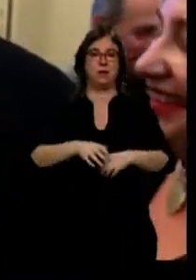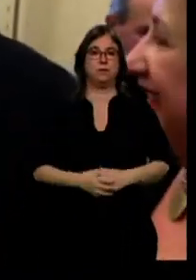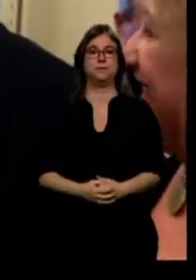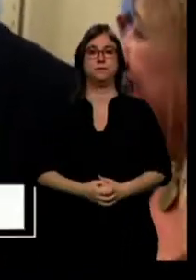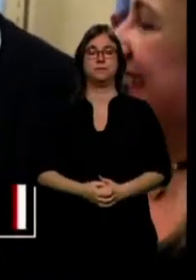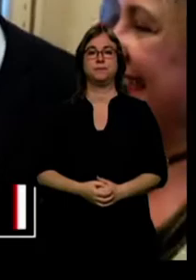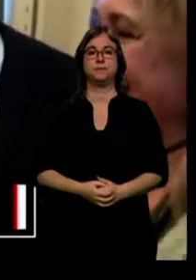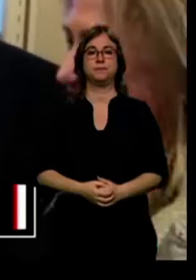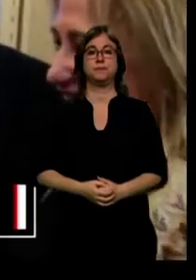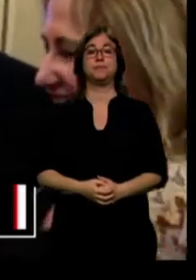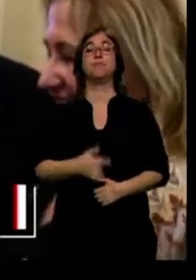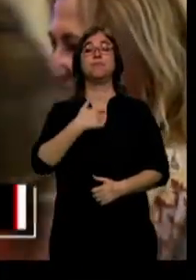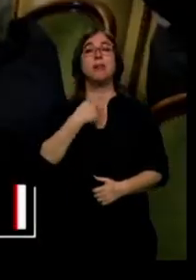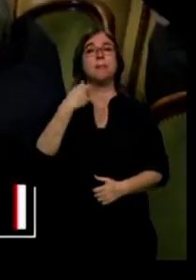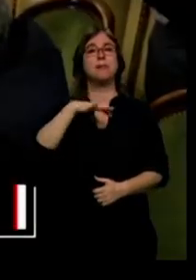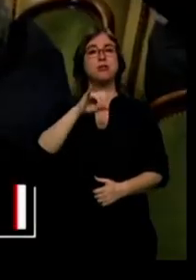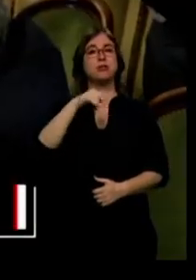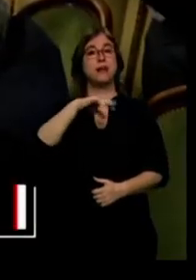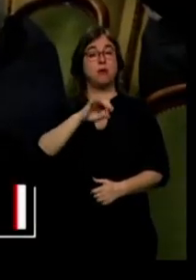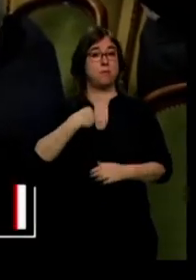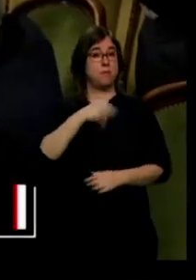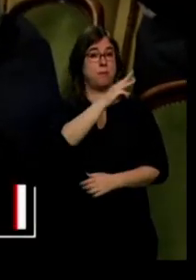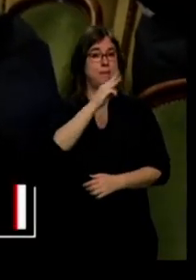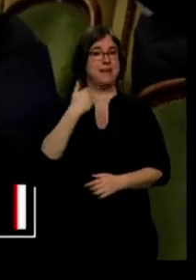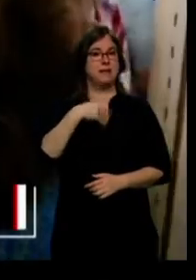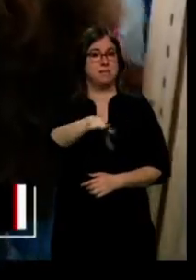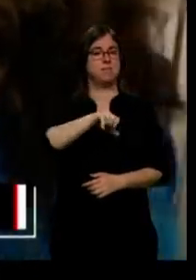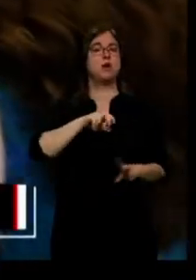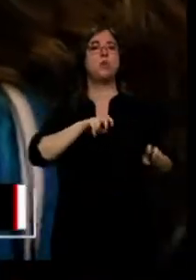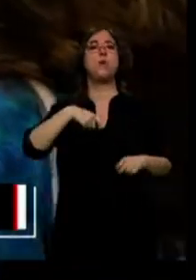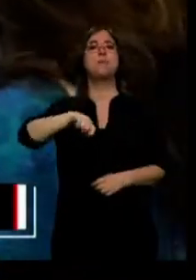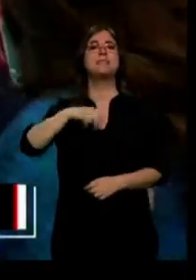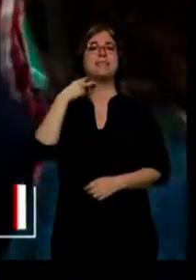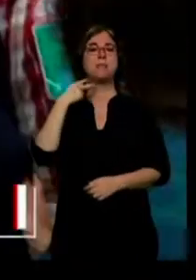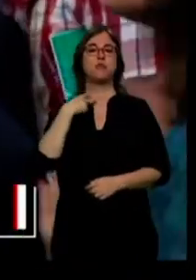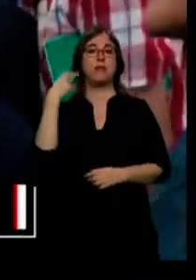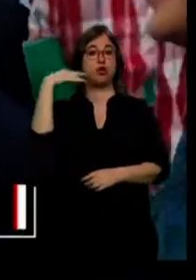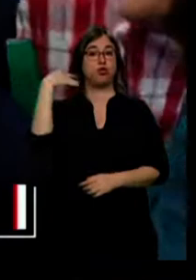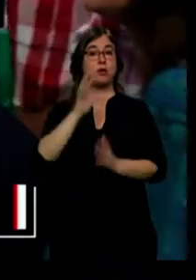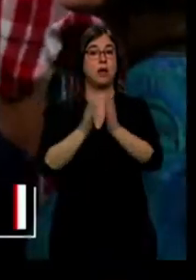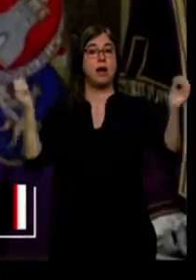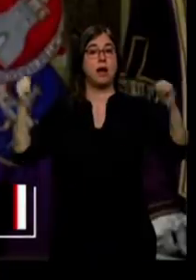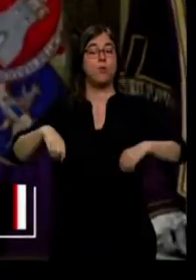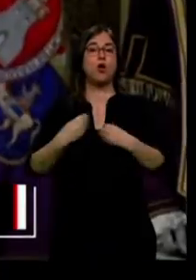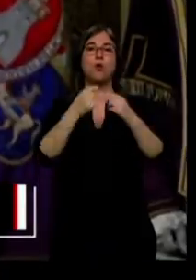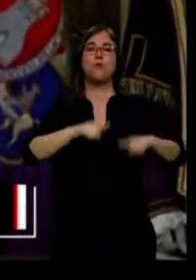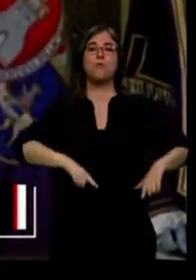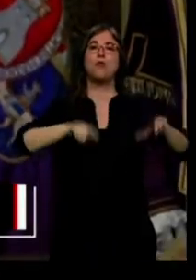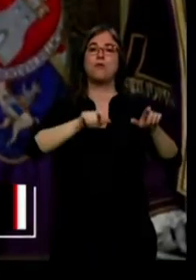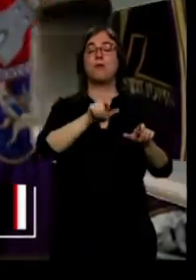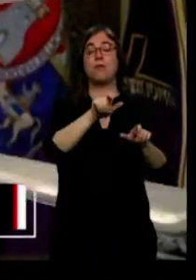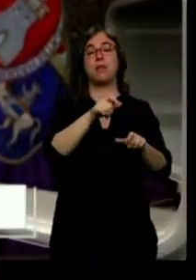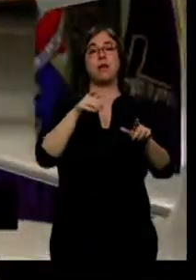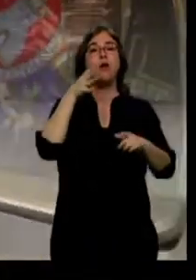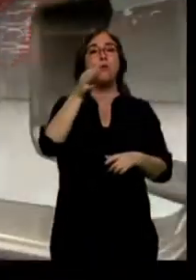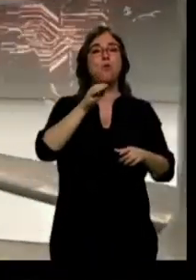Benito Serrano del PP es ya el nuevo presidente de la Diputación de Soria. El acuerdo con la Plataforma del Pueblo Soriano y Ciudadanos le arrebataba la presidencia al